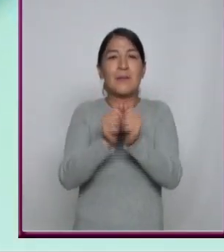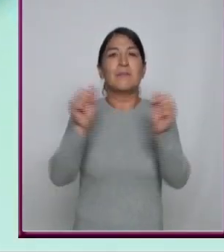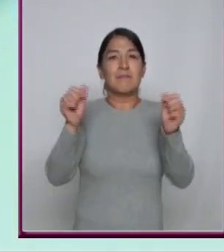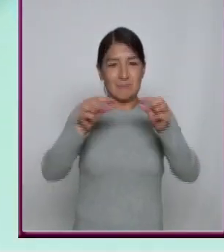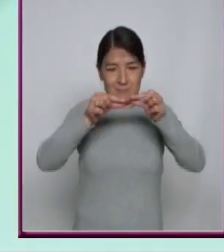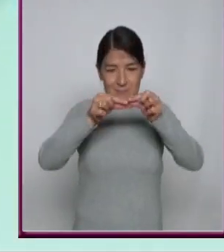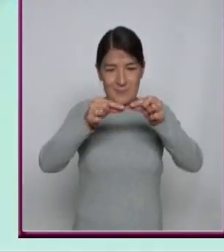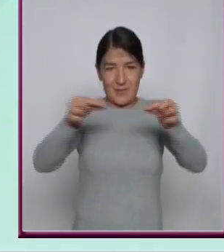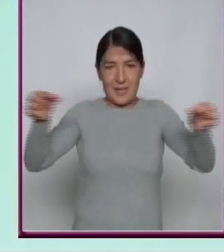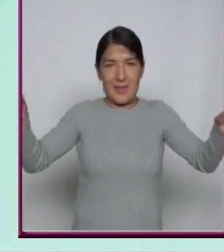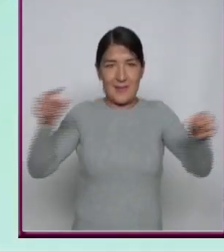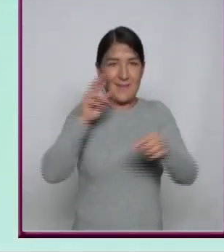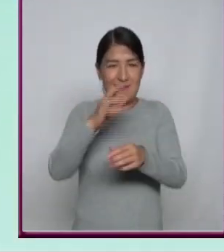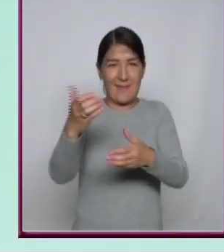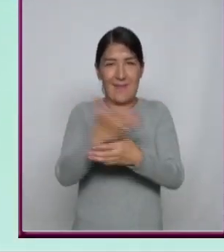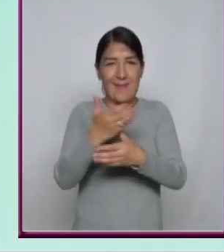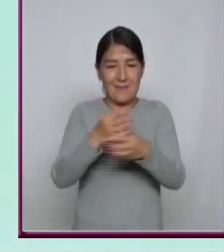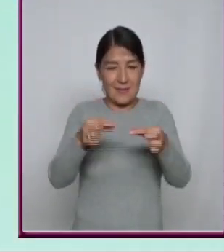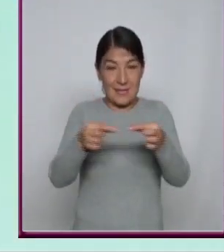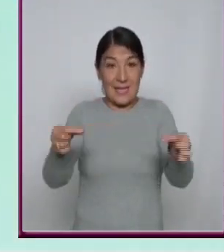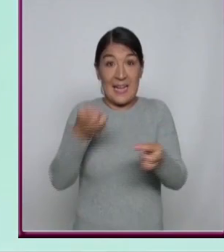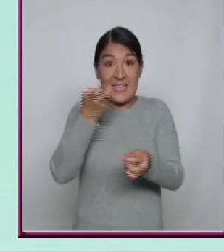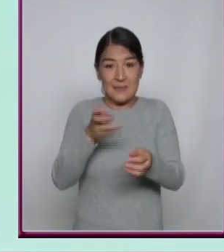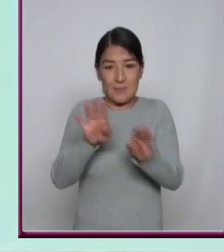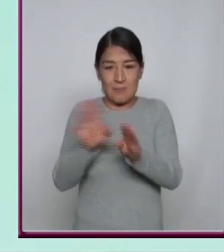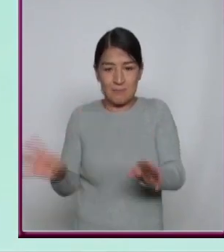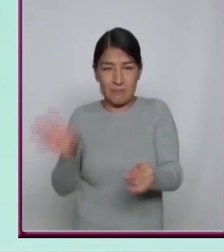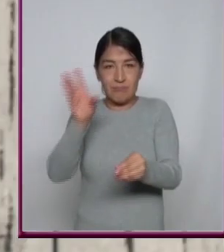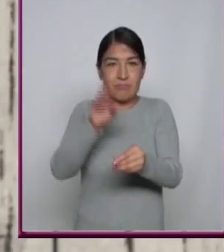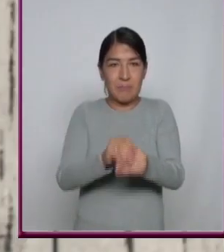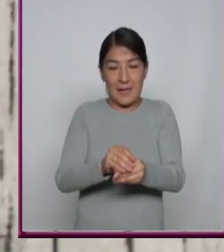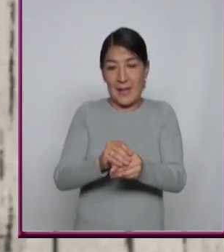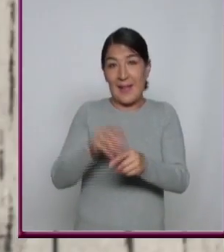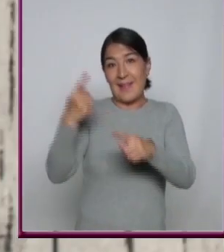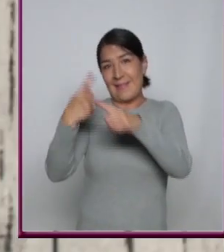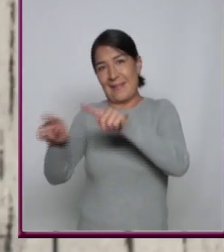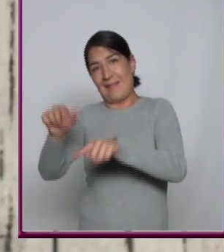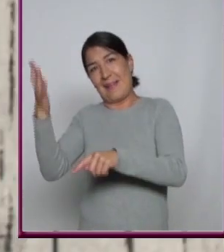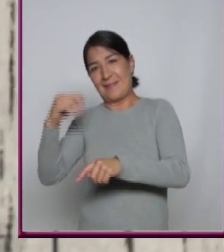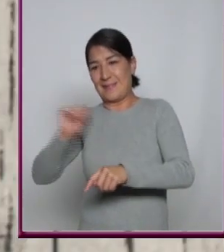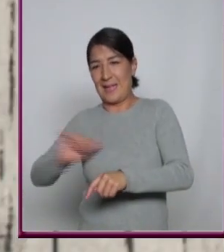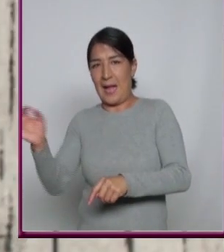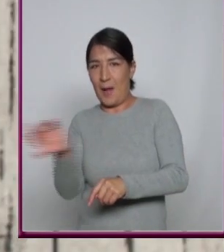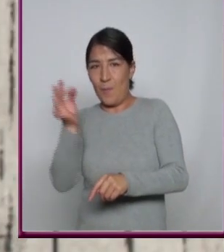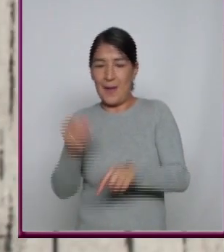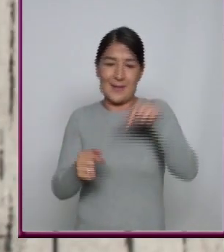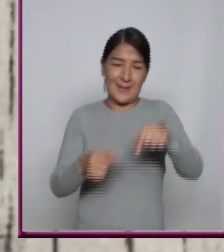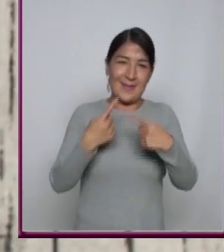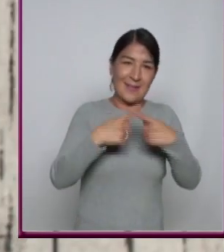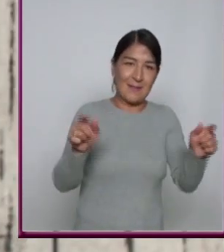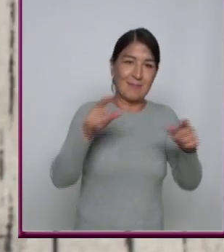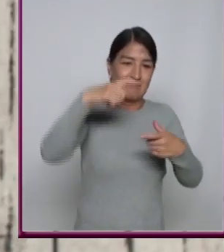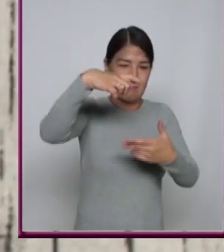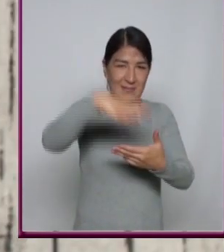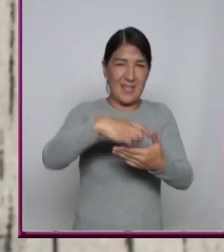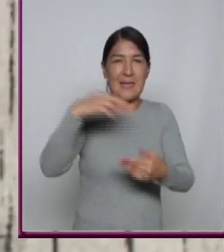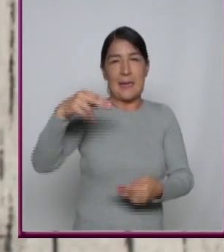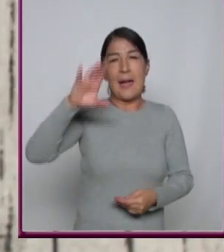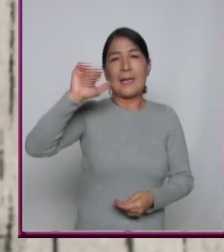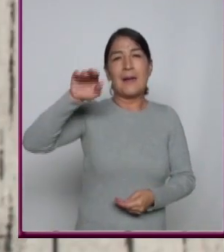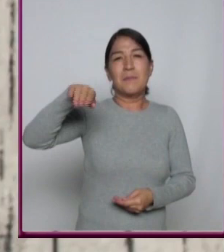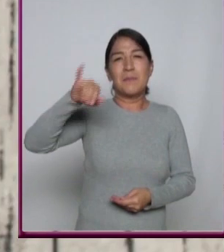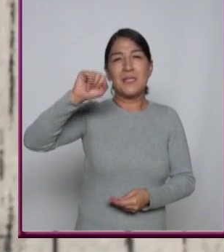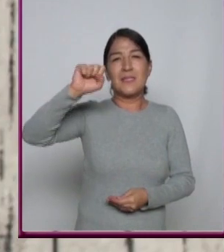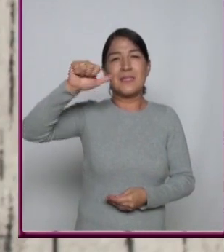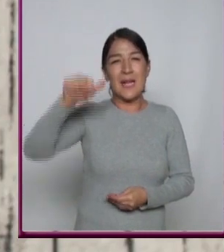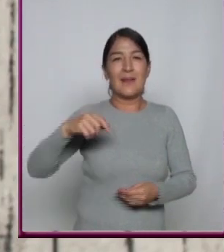una cinta magnética Y el equivalente a la aguja Era una pequeña pieza metálica Llamada cabeza lectora Que